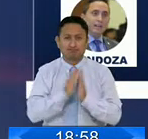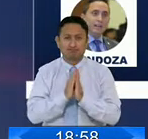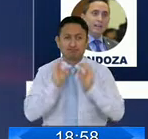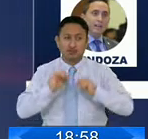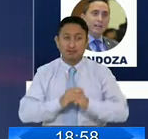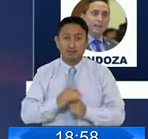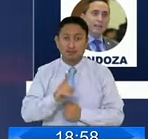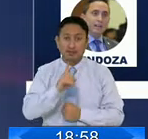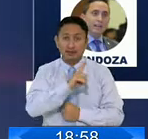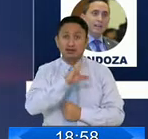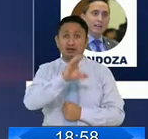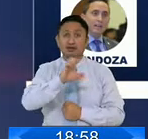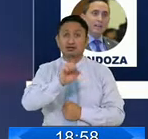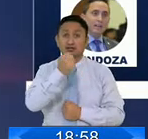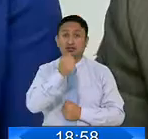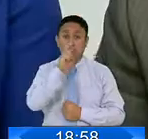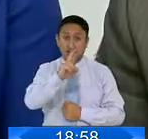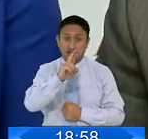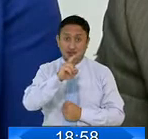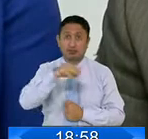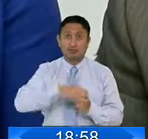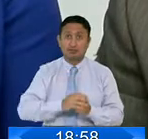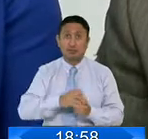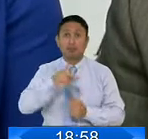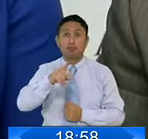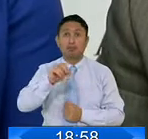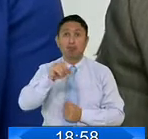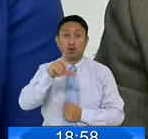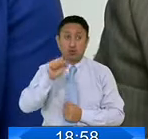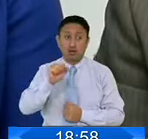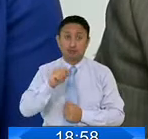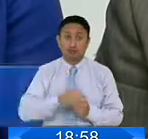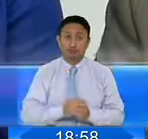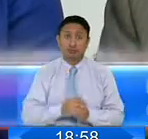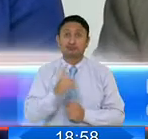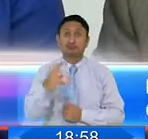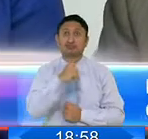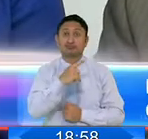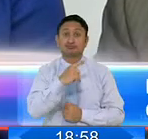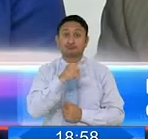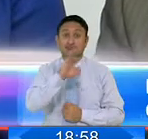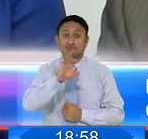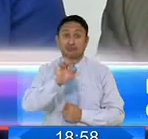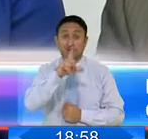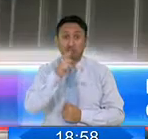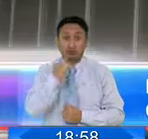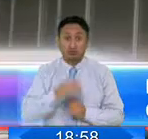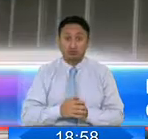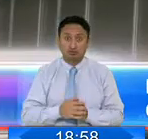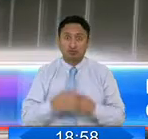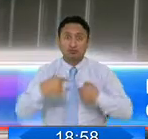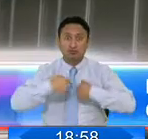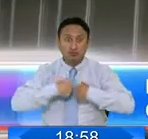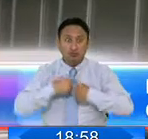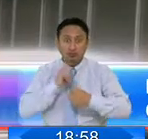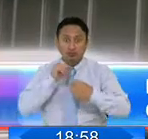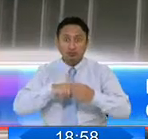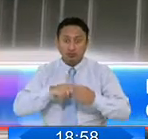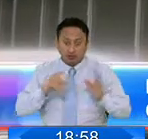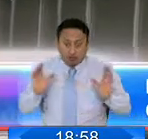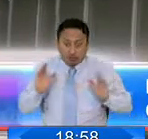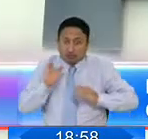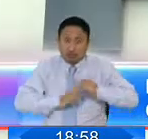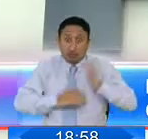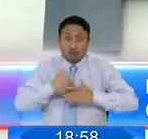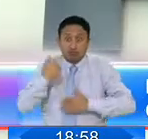que lo aprieten a César y a María Paula, pues. Raúl Tello, uno de los que supuestamente es aludido, reitera su negativa que lo vinculen y confirmó que